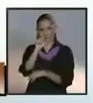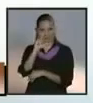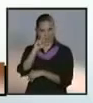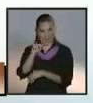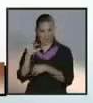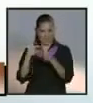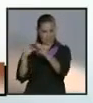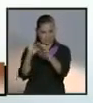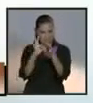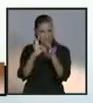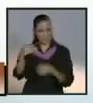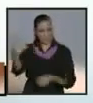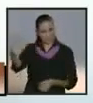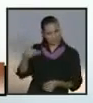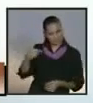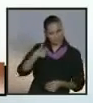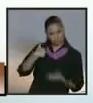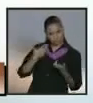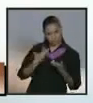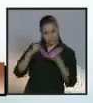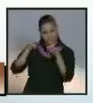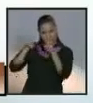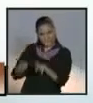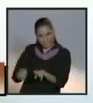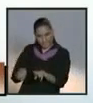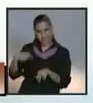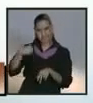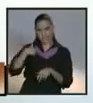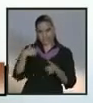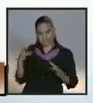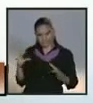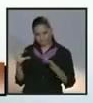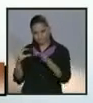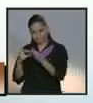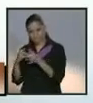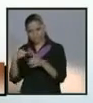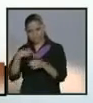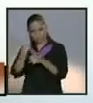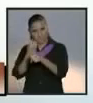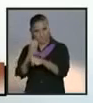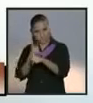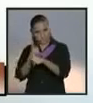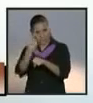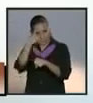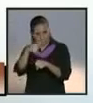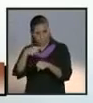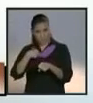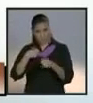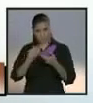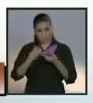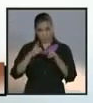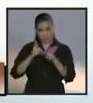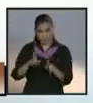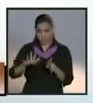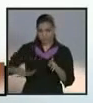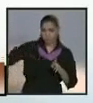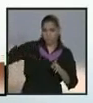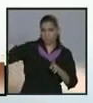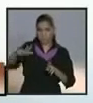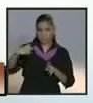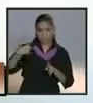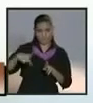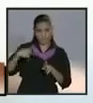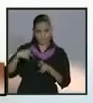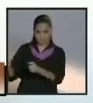esta contienda electoral. Me dio la oportunidad de representar a los ciudadanos enfrentando a los